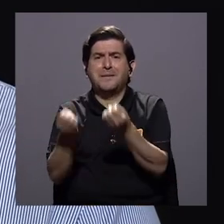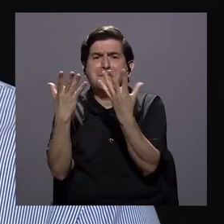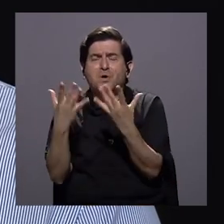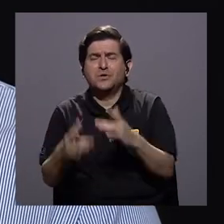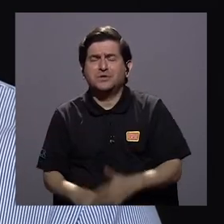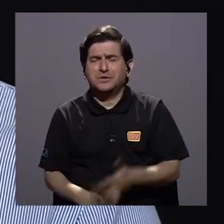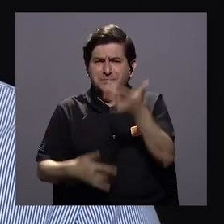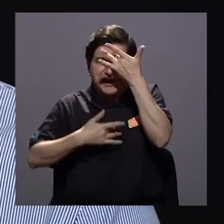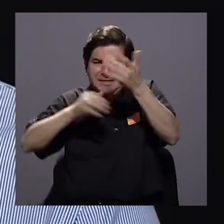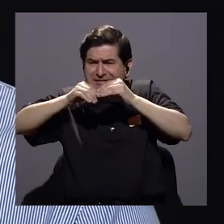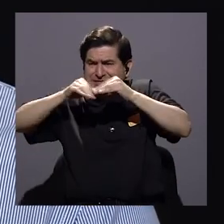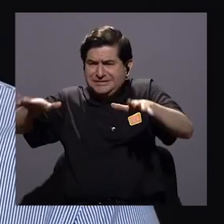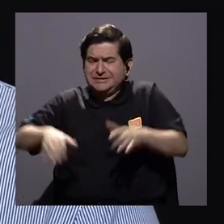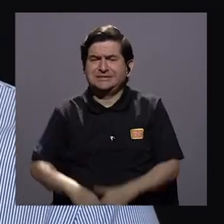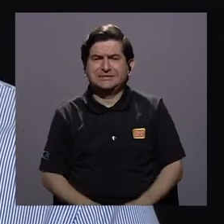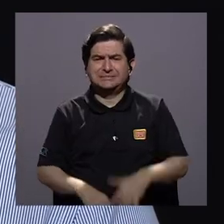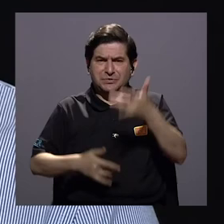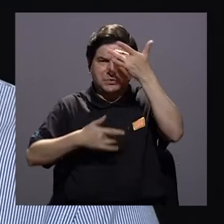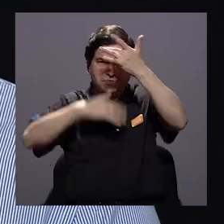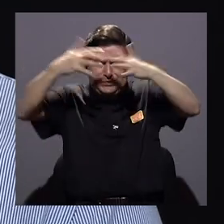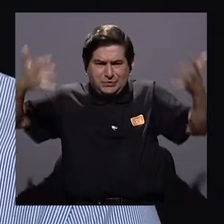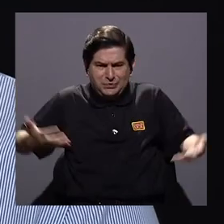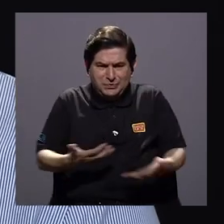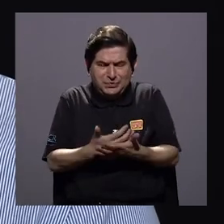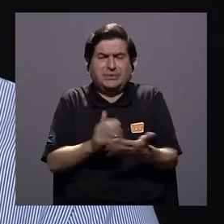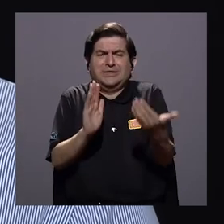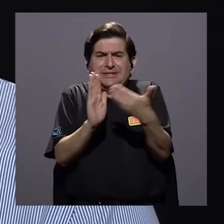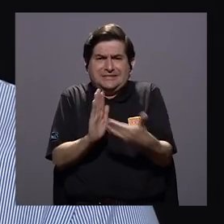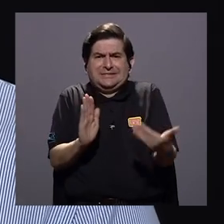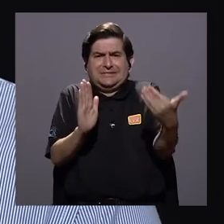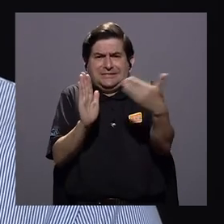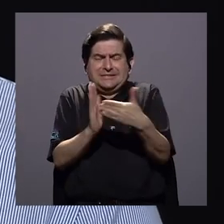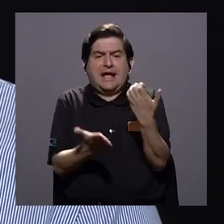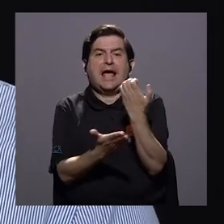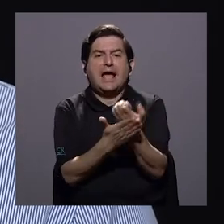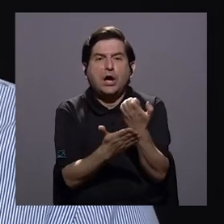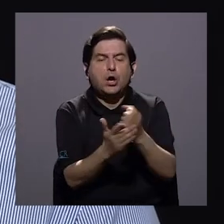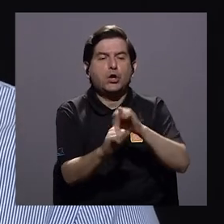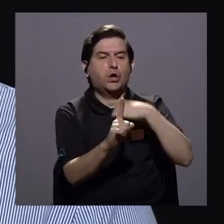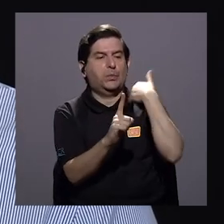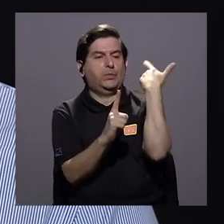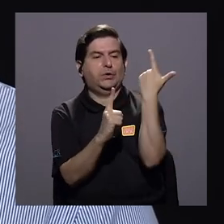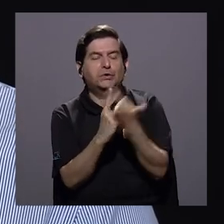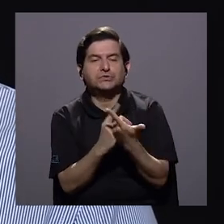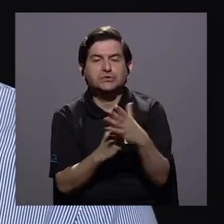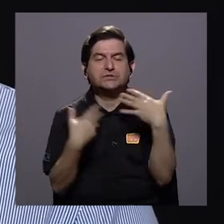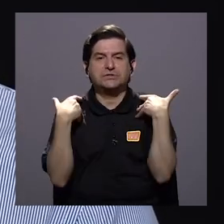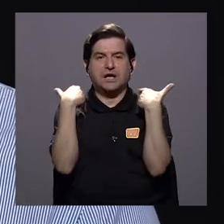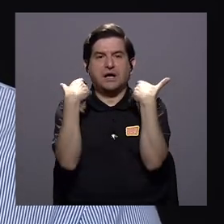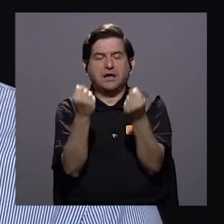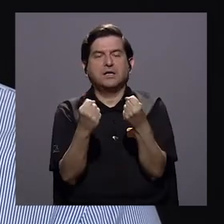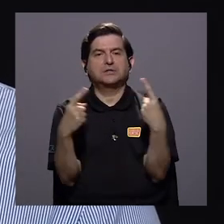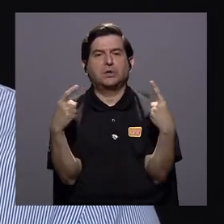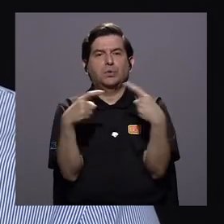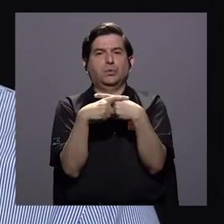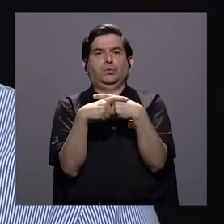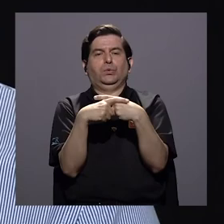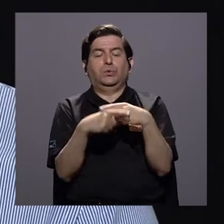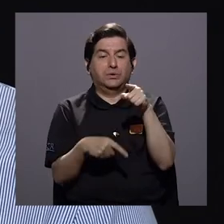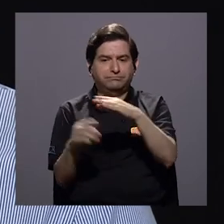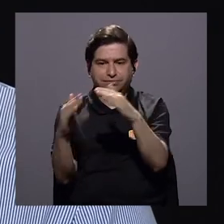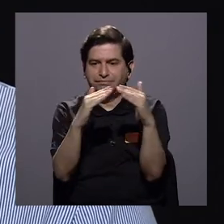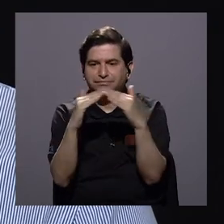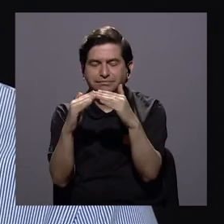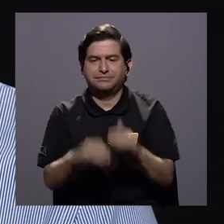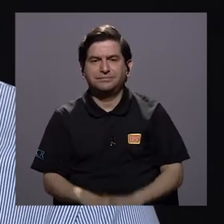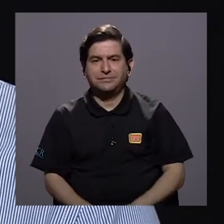alta cantidad de contagios por la pandemia que ha tenido un golpe económico social y en salud muy complicado para